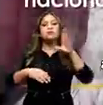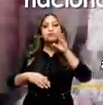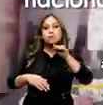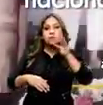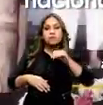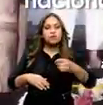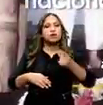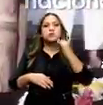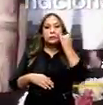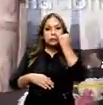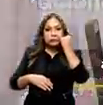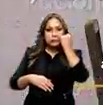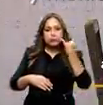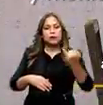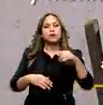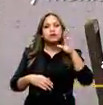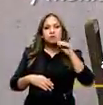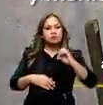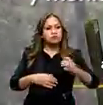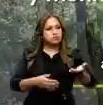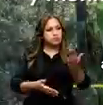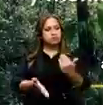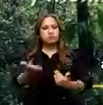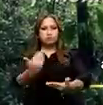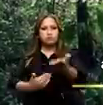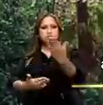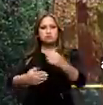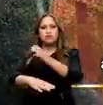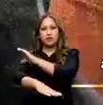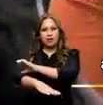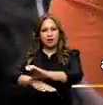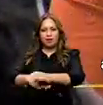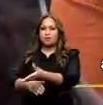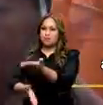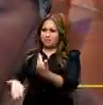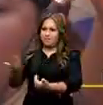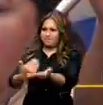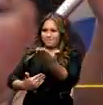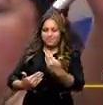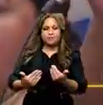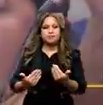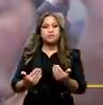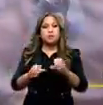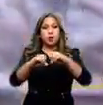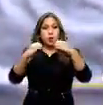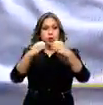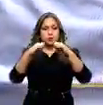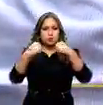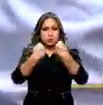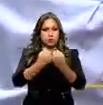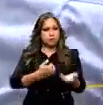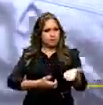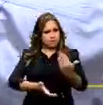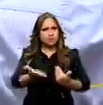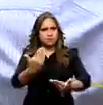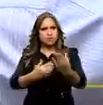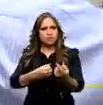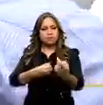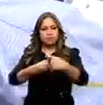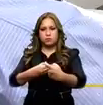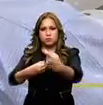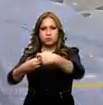nacionalidades indígenas, pueblo afroecuatoriano y montuvio y a organizaciones sociales a inscribirse en la consulta